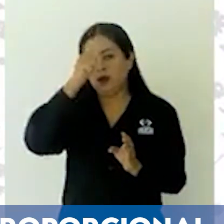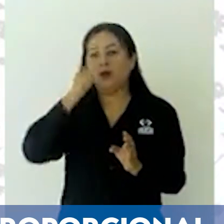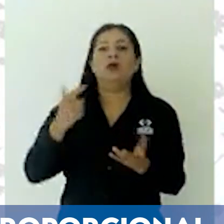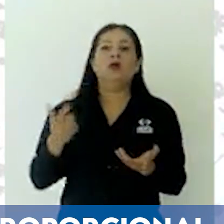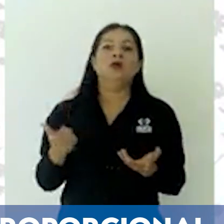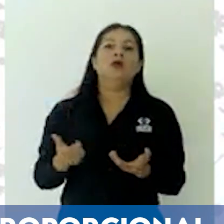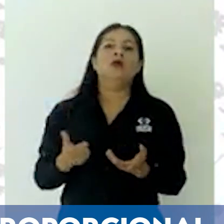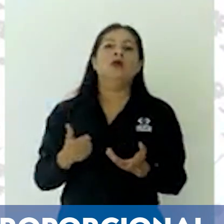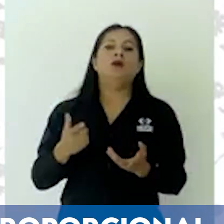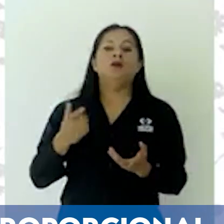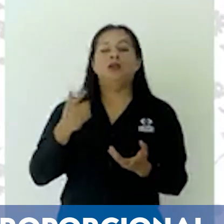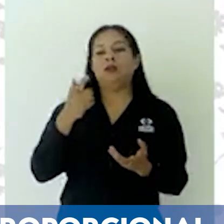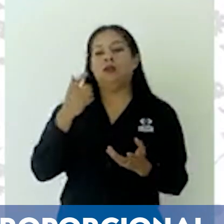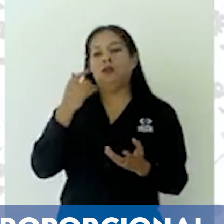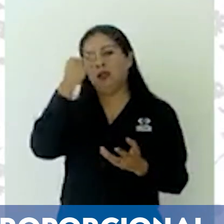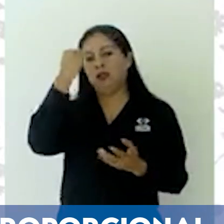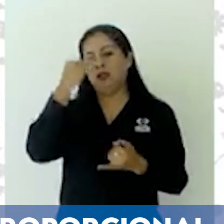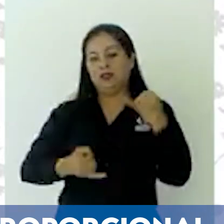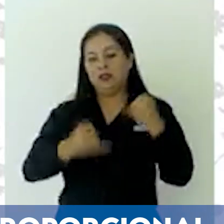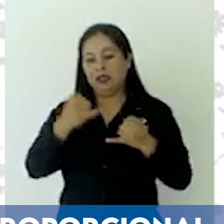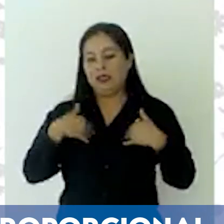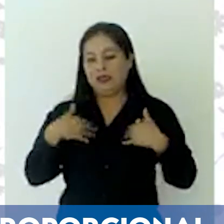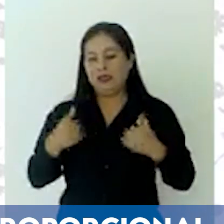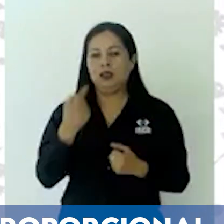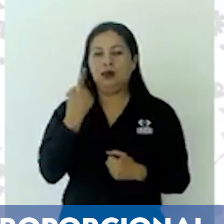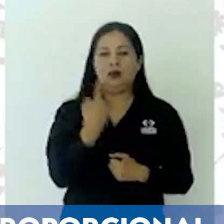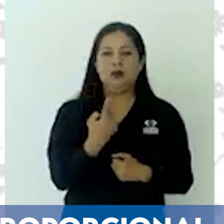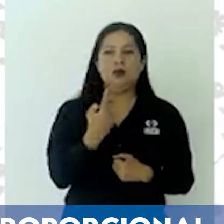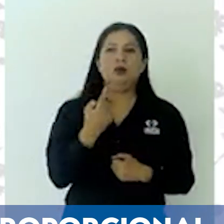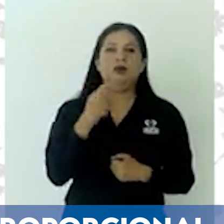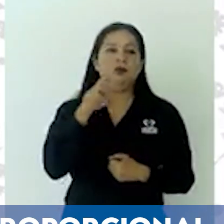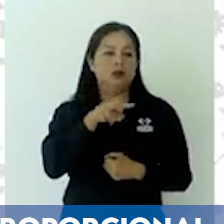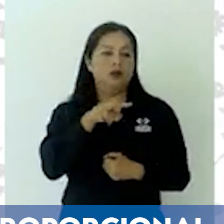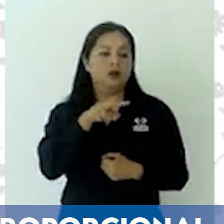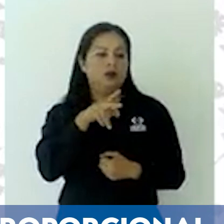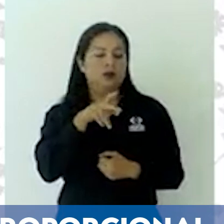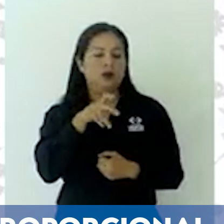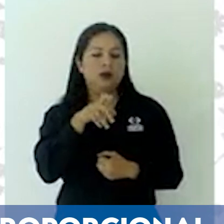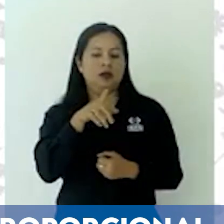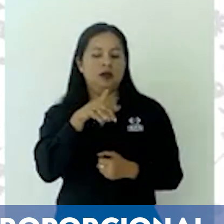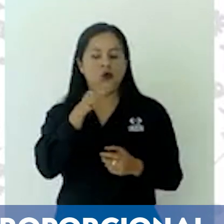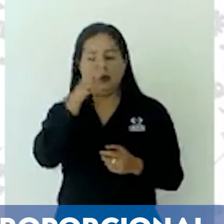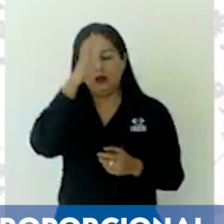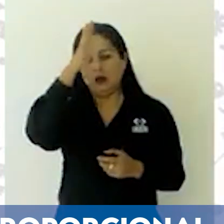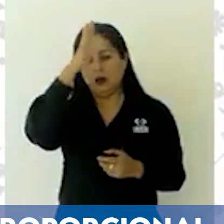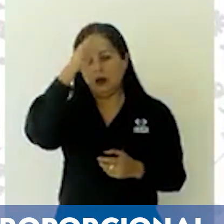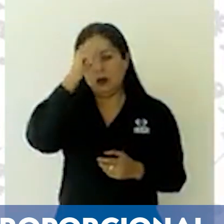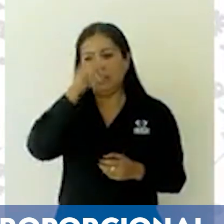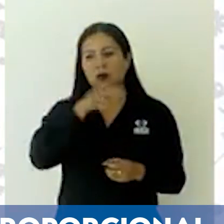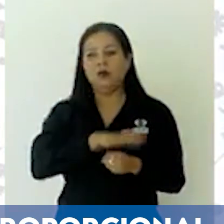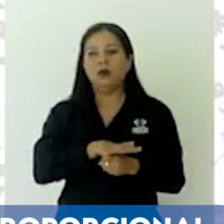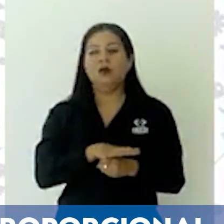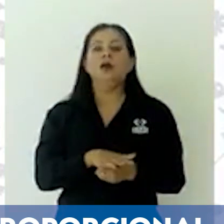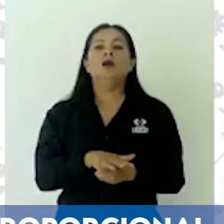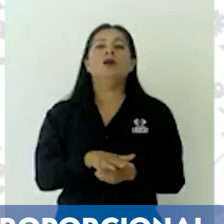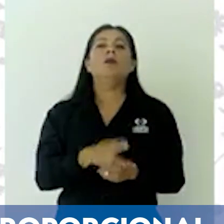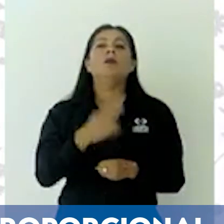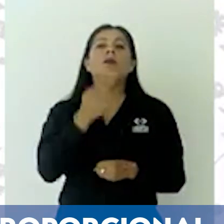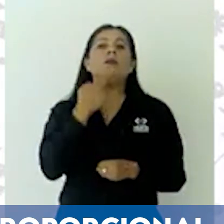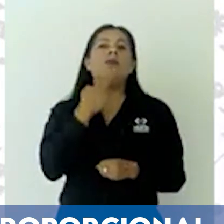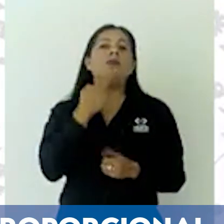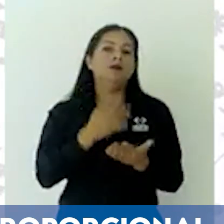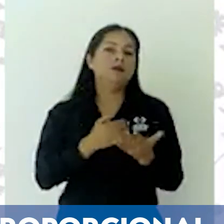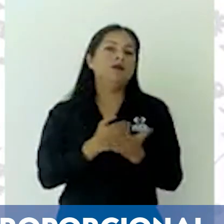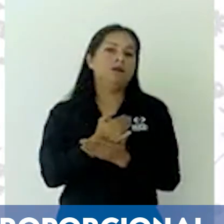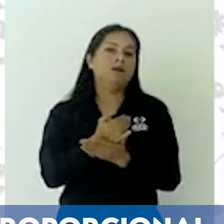Alejandro Bravo Abarca y Beatriz Vélez. Del Partido del Sol Azteca, va Erika Guillén y Rebeca Núñez, del PT,